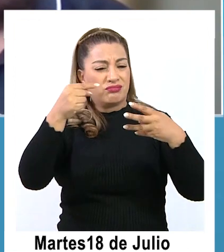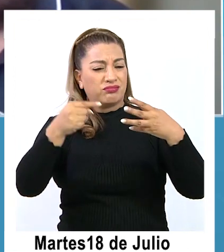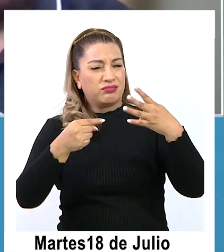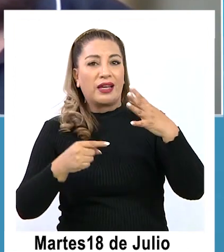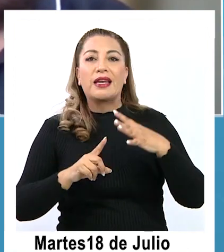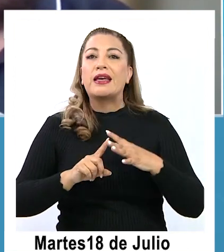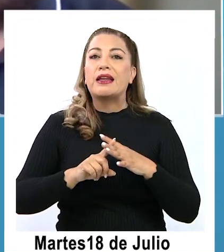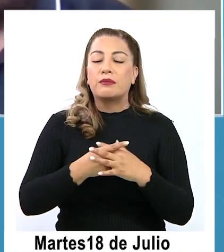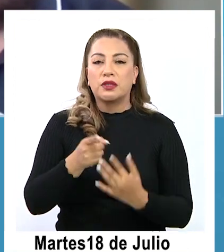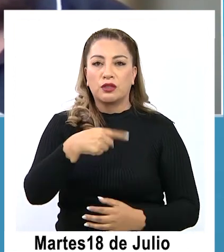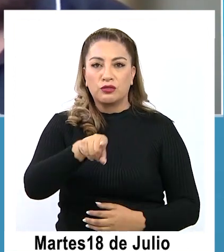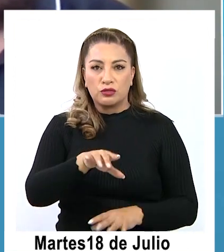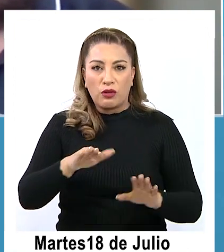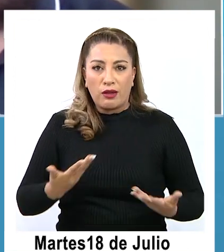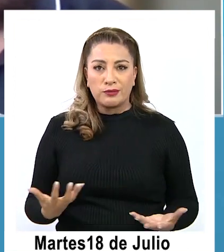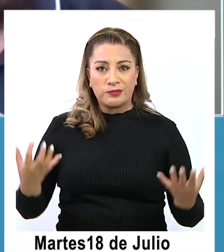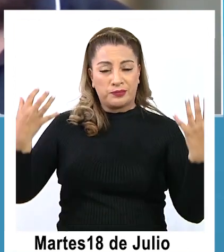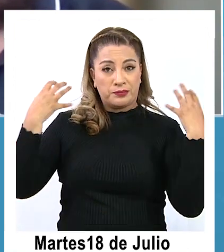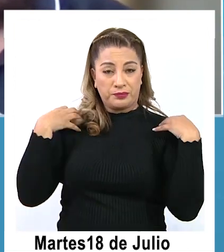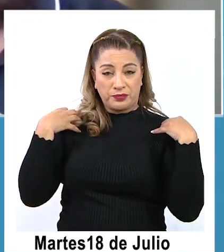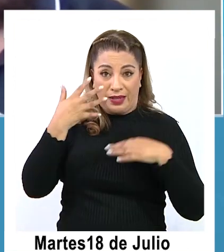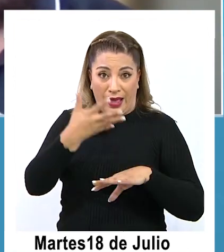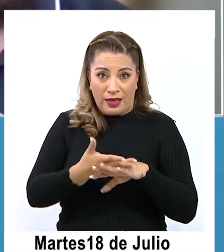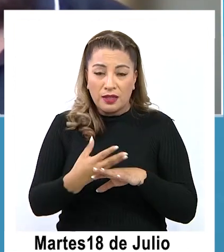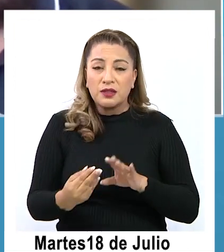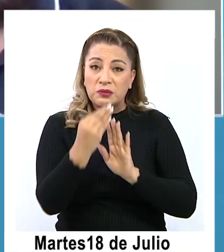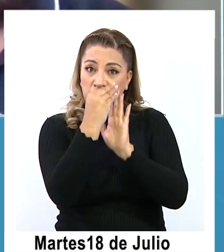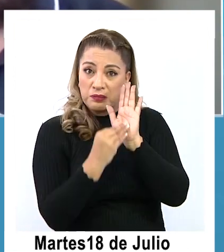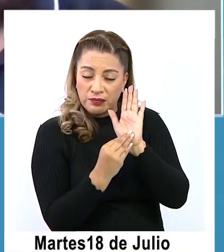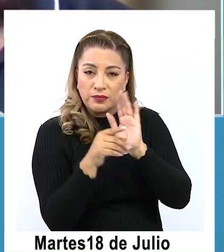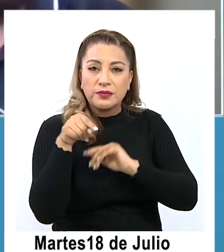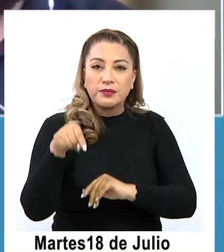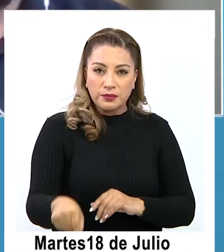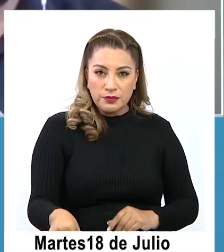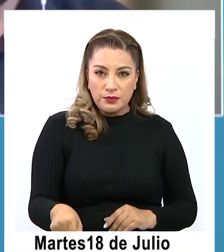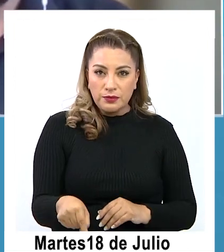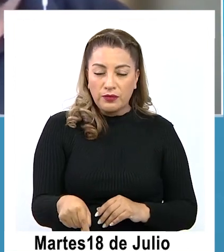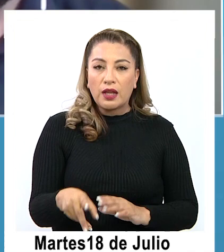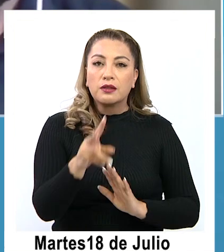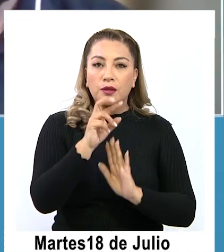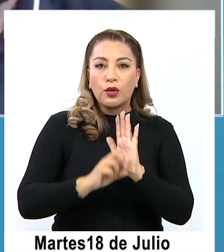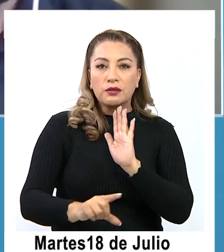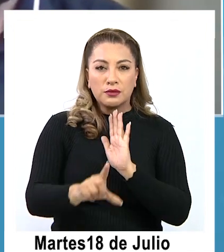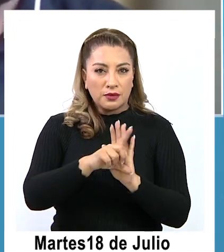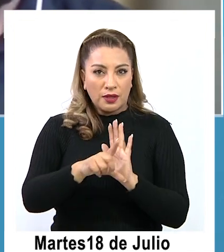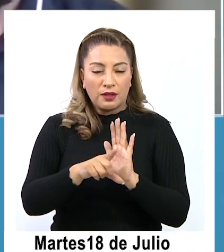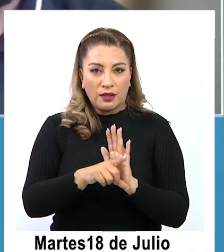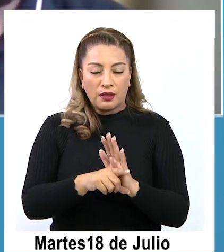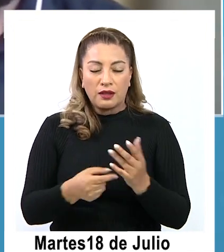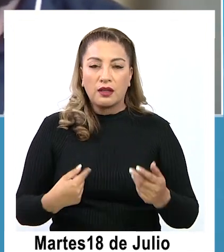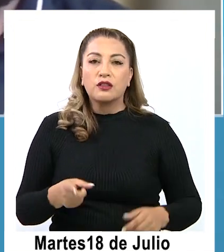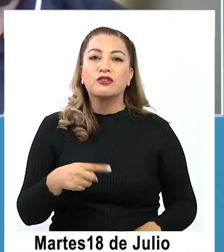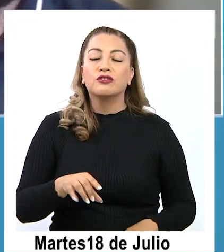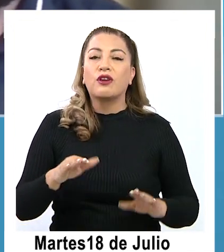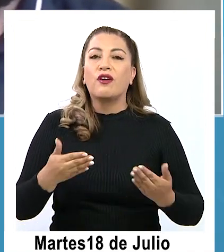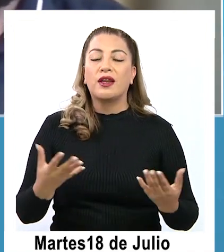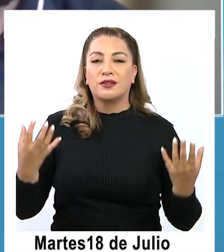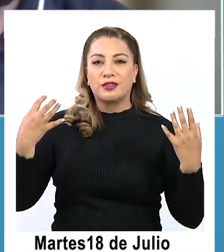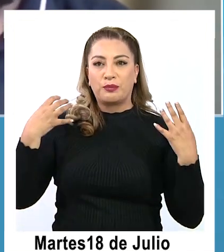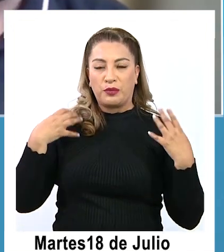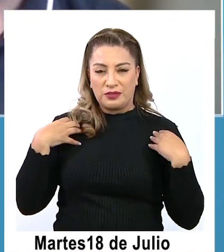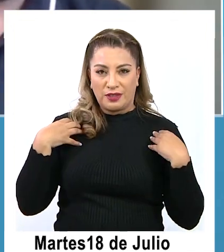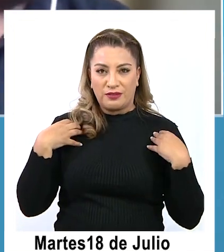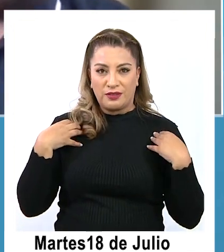herramientas que estamos dotados hoy en día y que precisamente este proyecto de ley viene a hacerse cargo de las